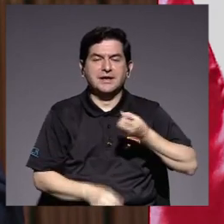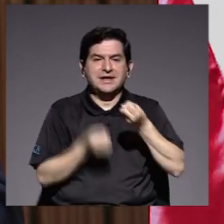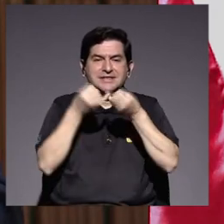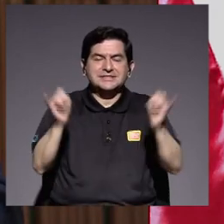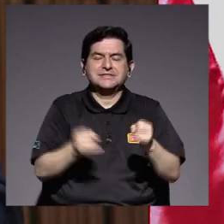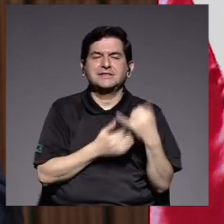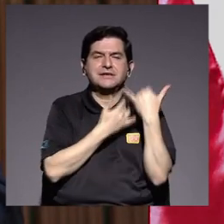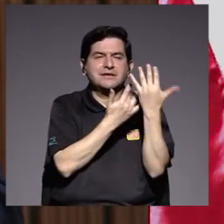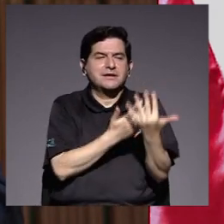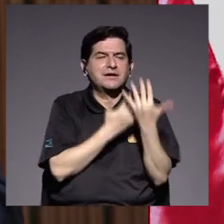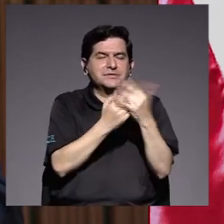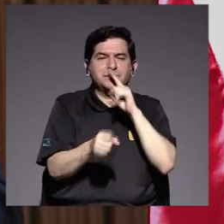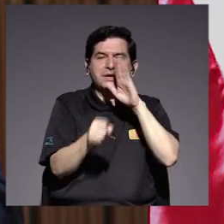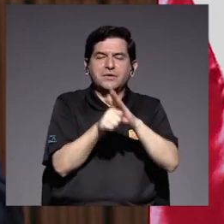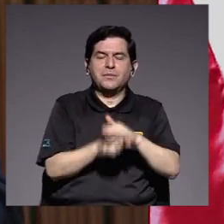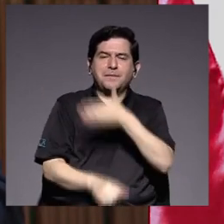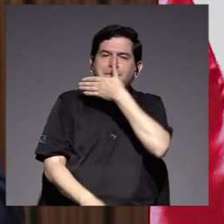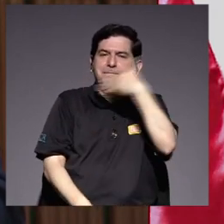excelencia.